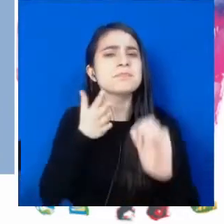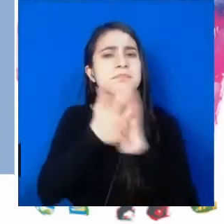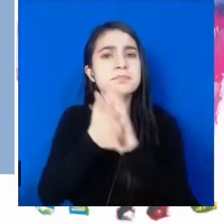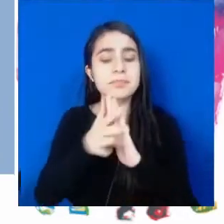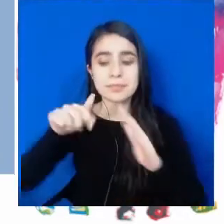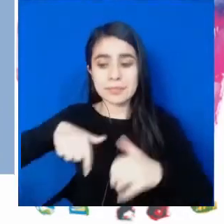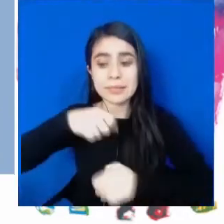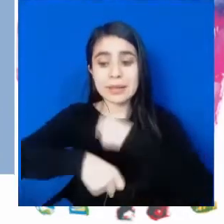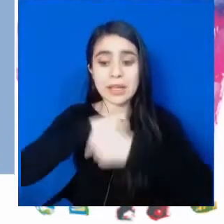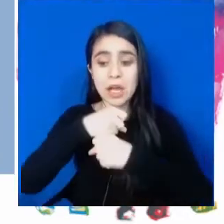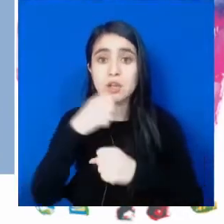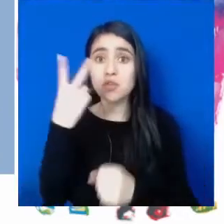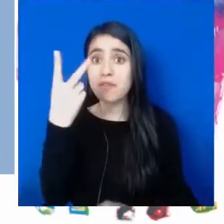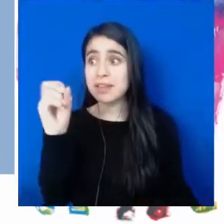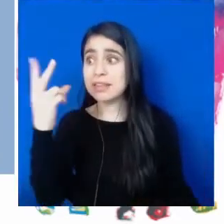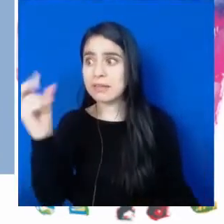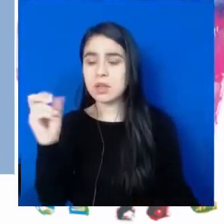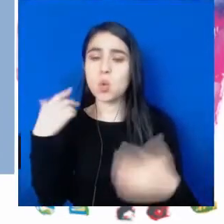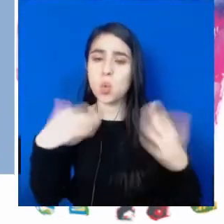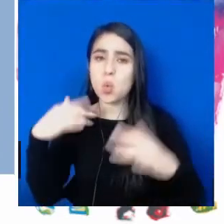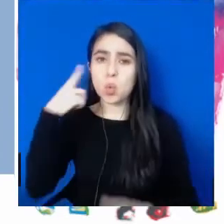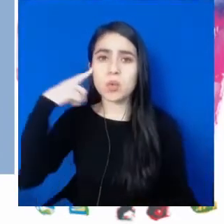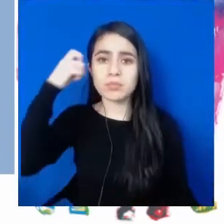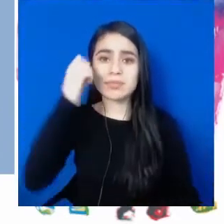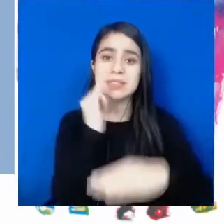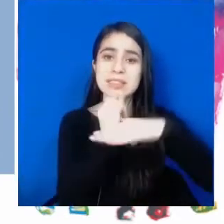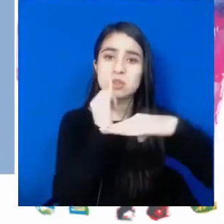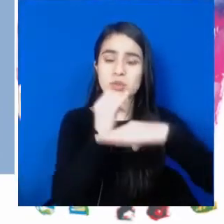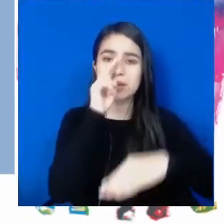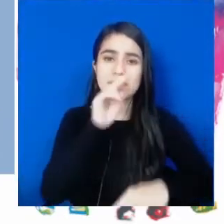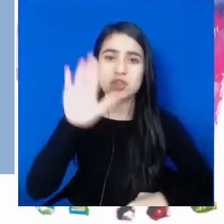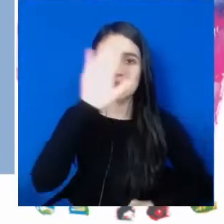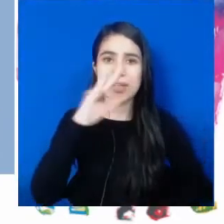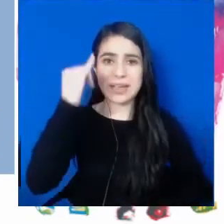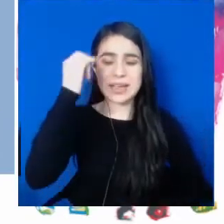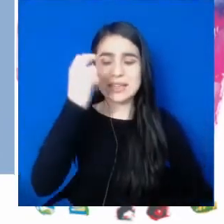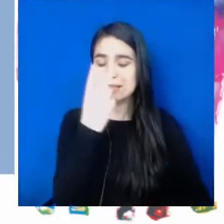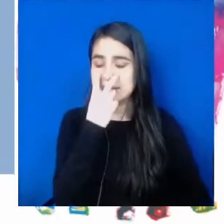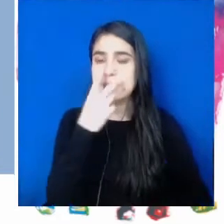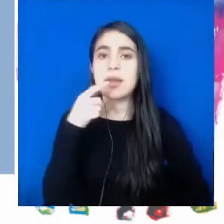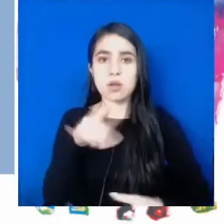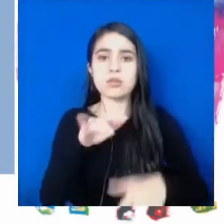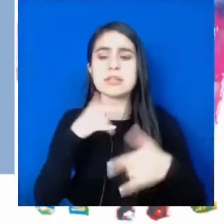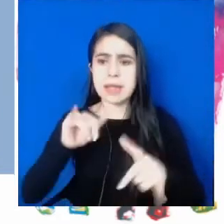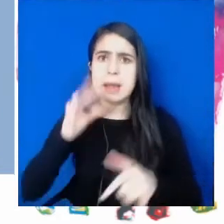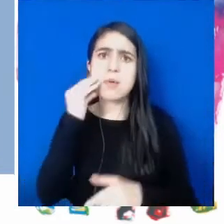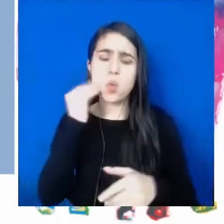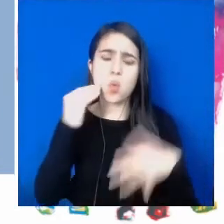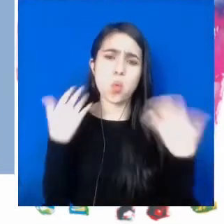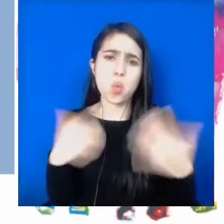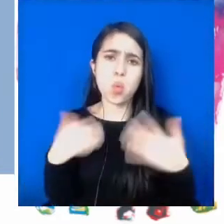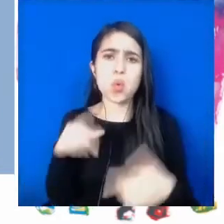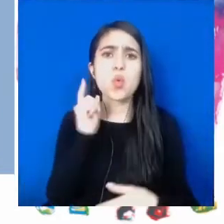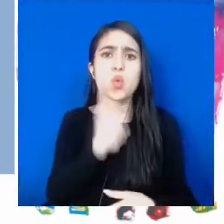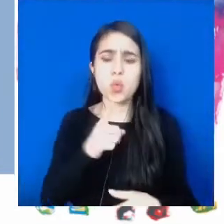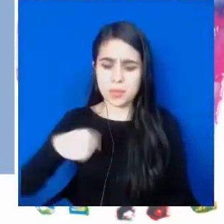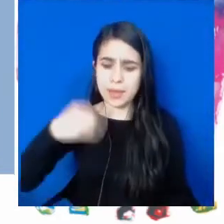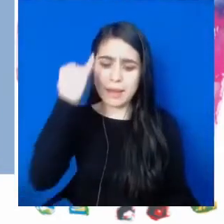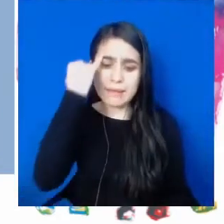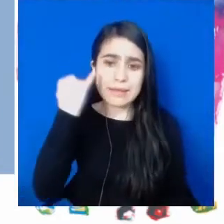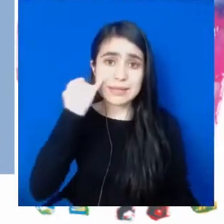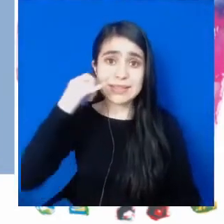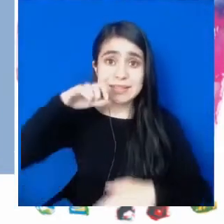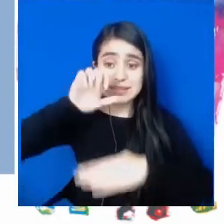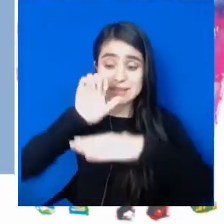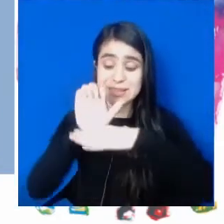Quiero comentarles que este año ha sido un gran reto para el Instituto Nacional para Ciegos y a su vez una gran experiencia, puesto que